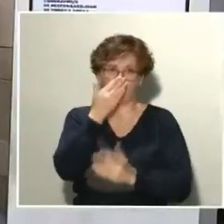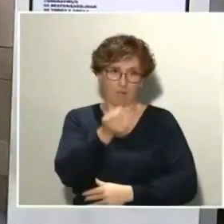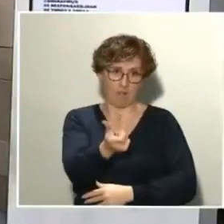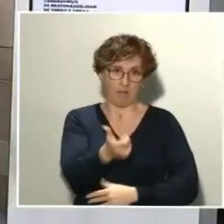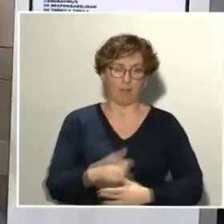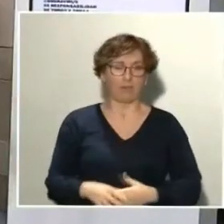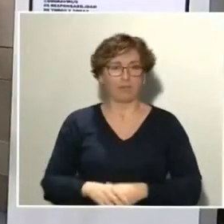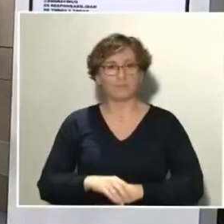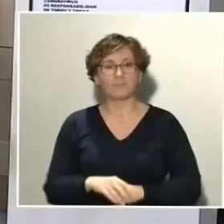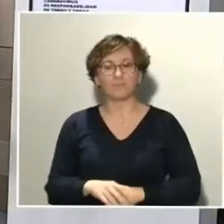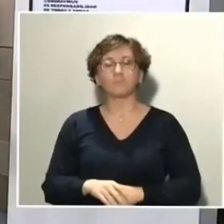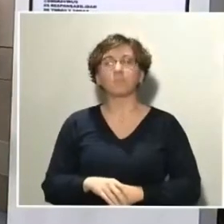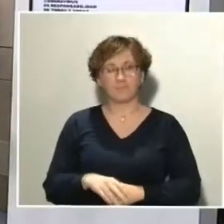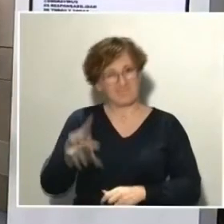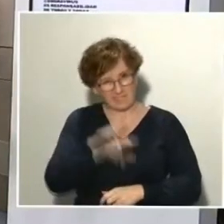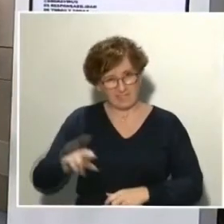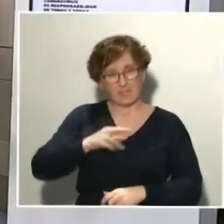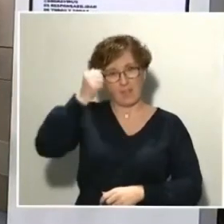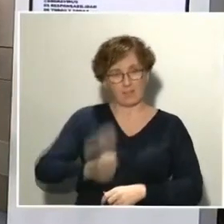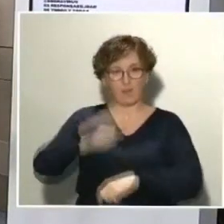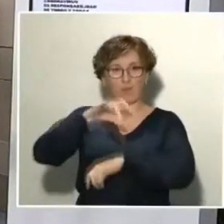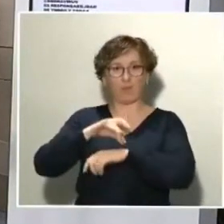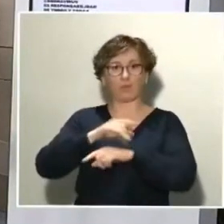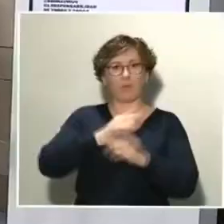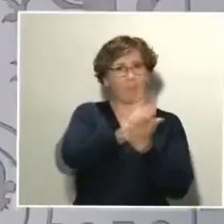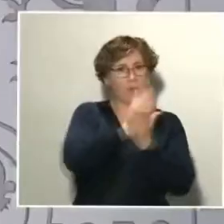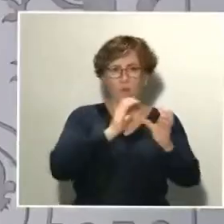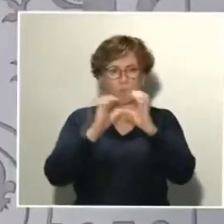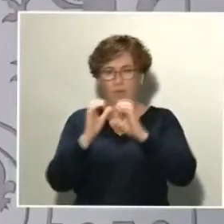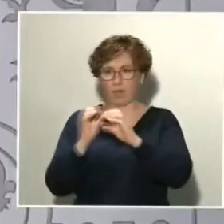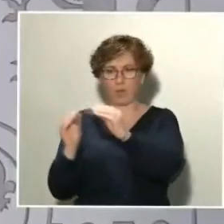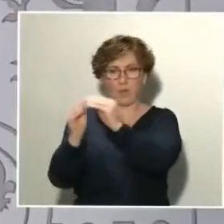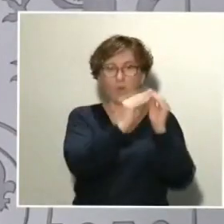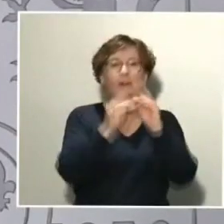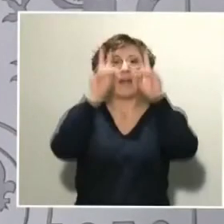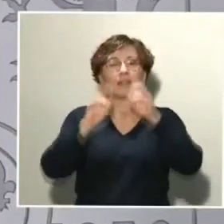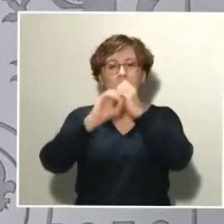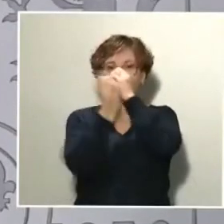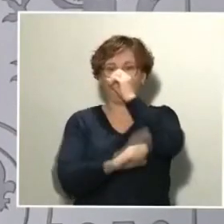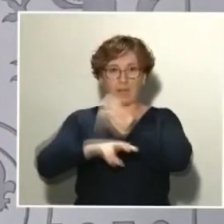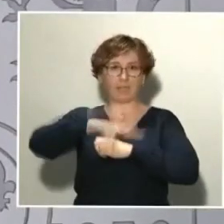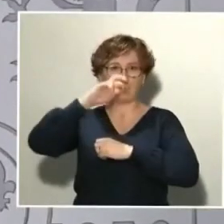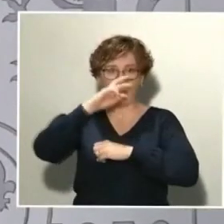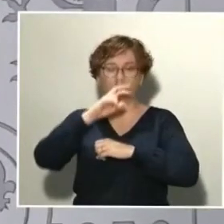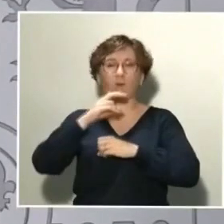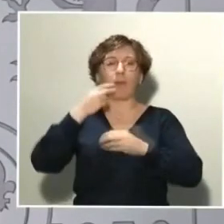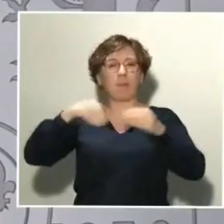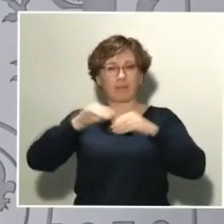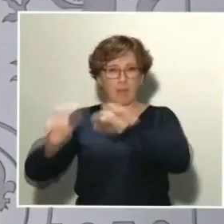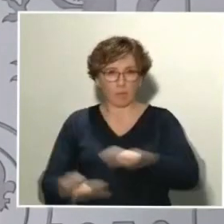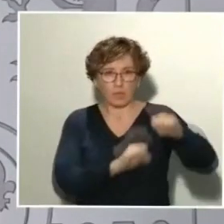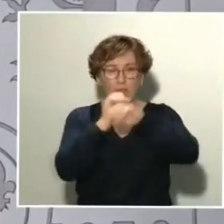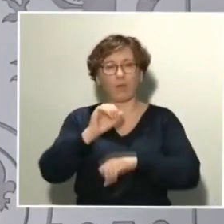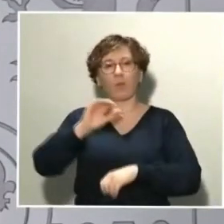Doctor, insisten mucho distintos medios de comunicación sobre el tema de los respiradores, del material de protección, de las mascarillas, de los test,